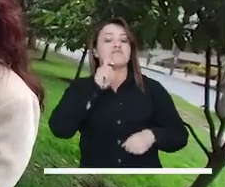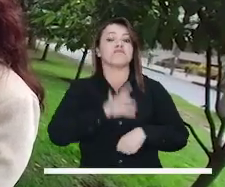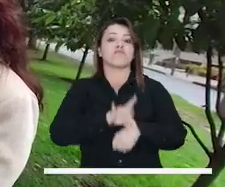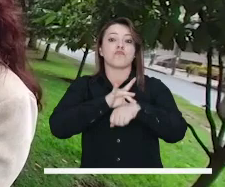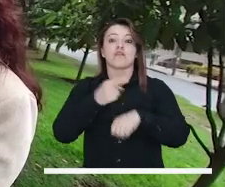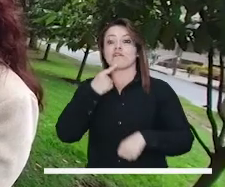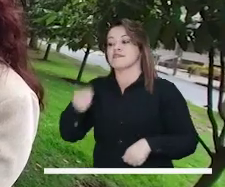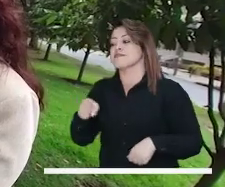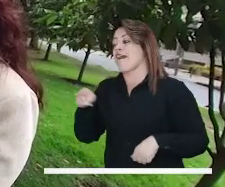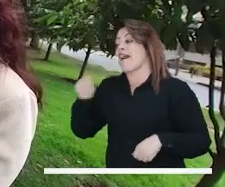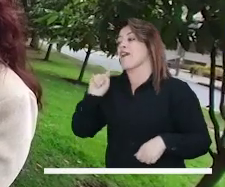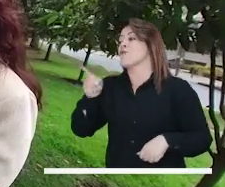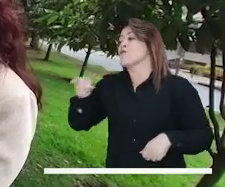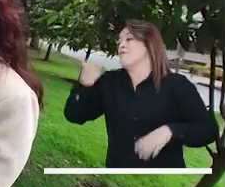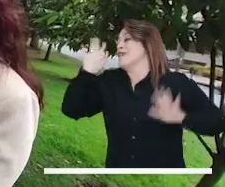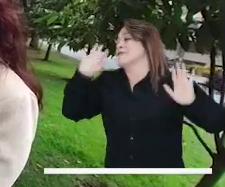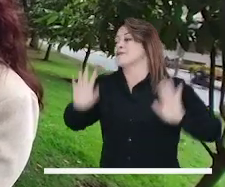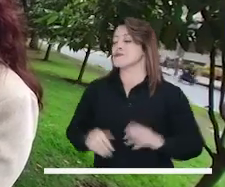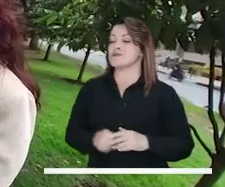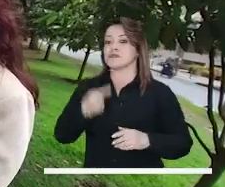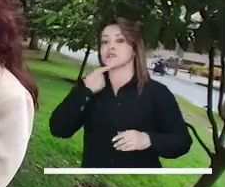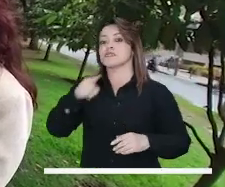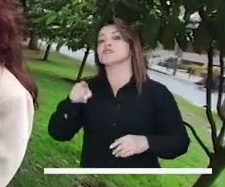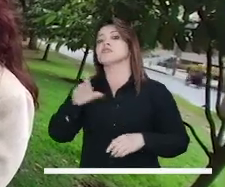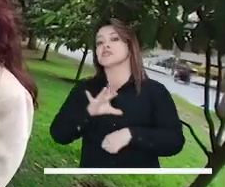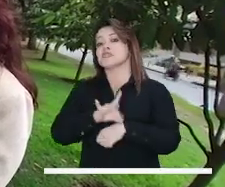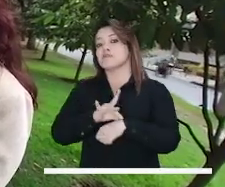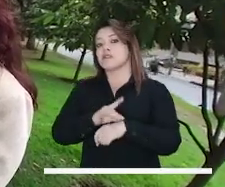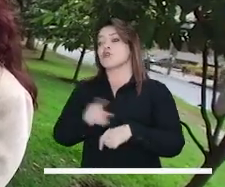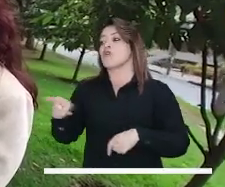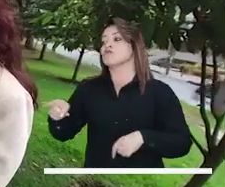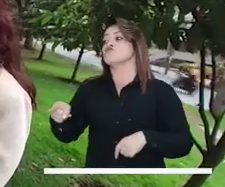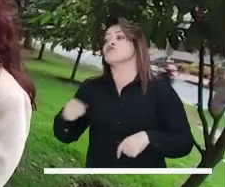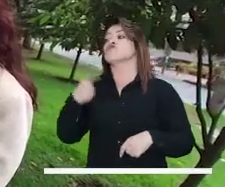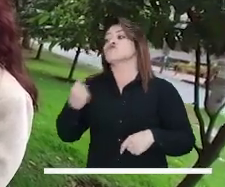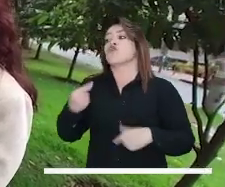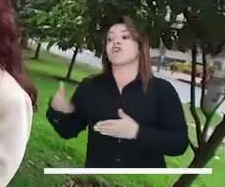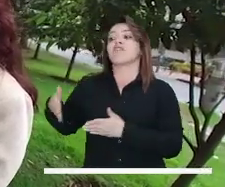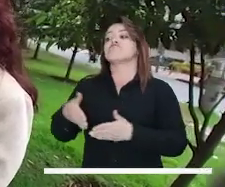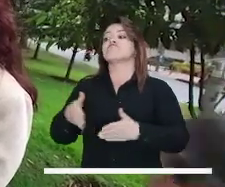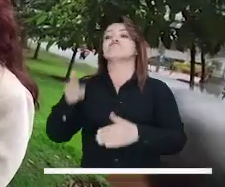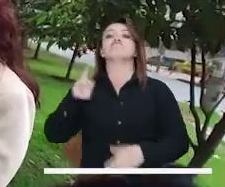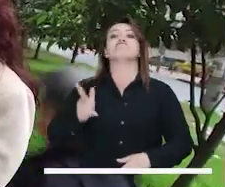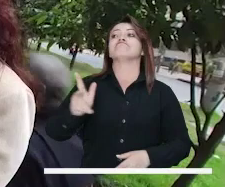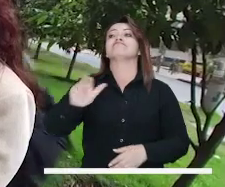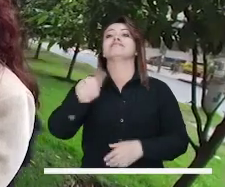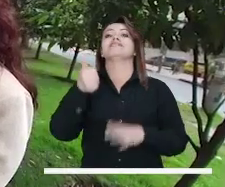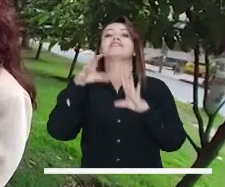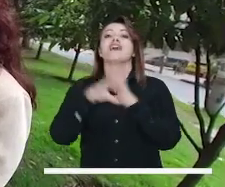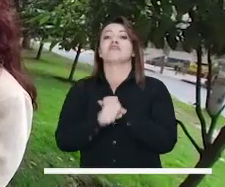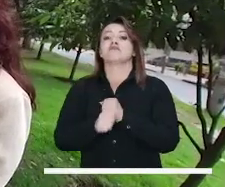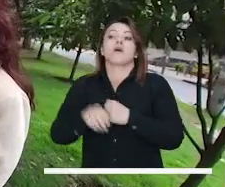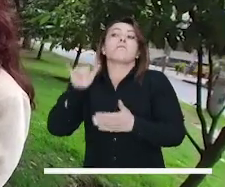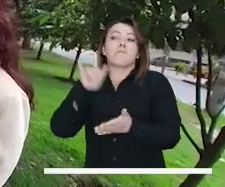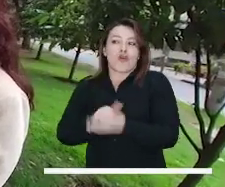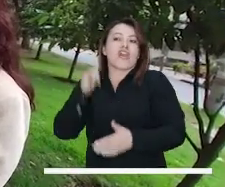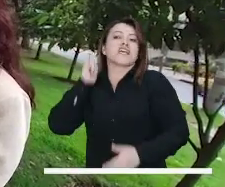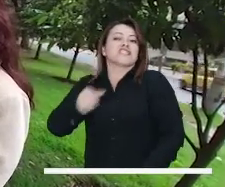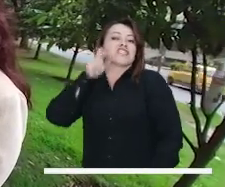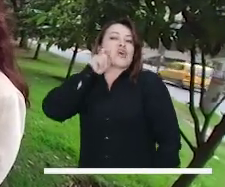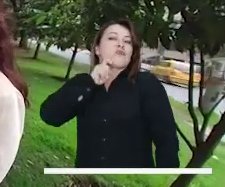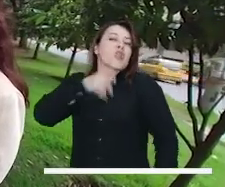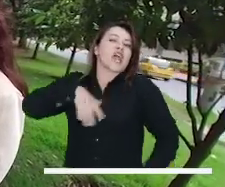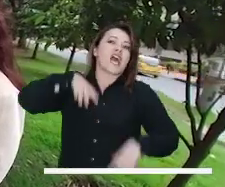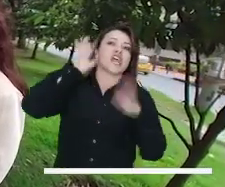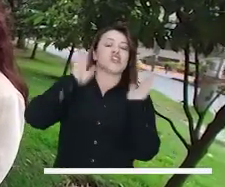llegan la mujer violada al hospital, dicen, pues es que, dice el médico, pues es que usted es el que usted se está buscando, usted se la puede, usted caminó en un